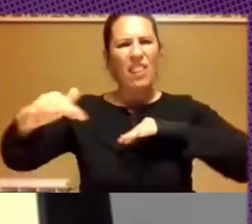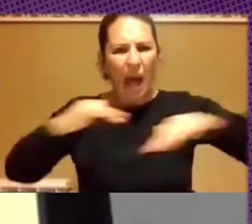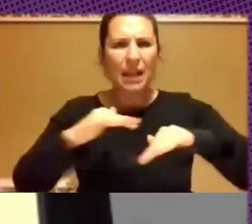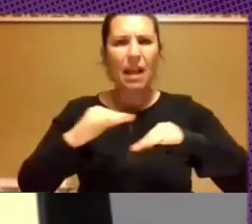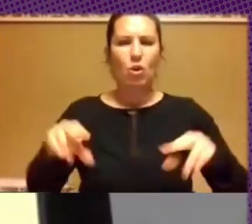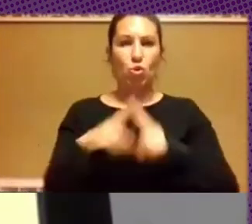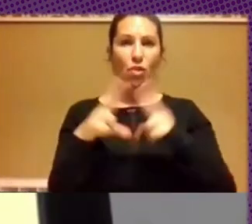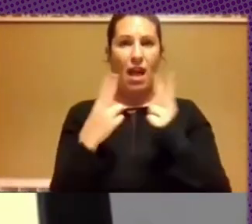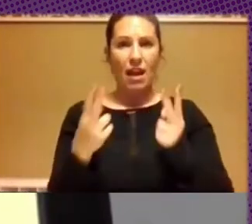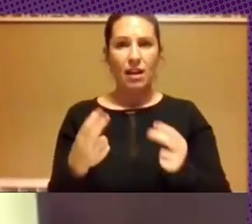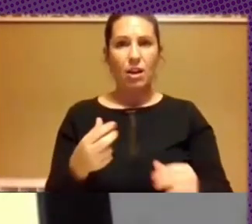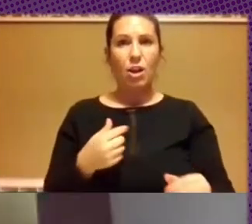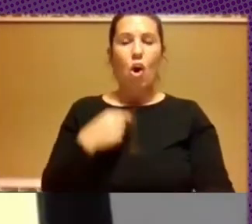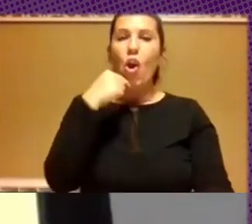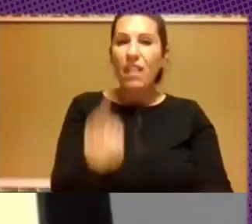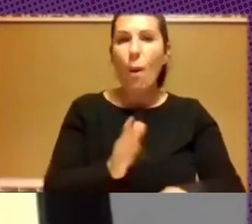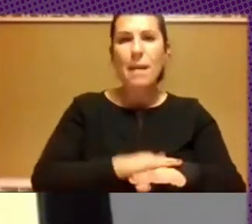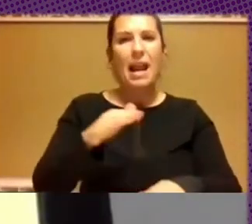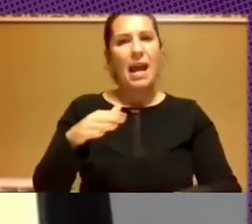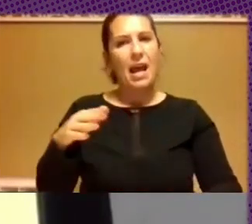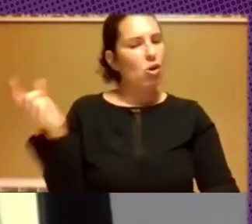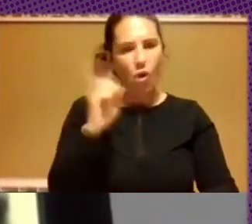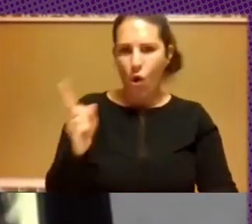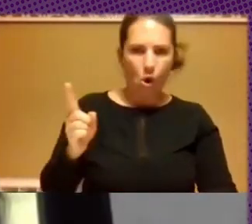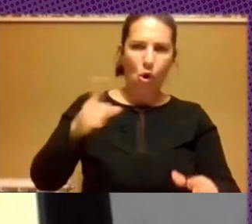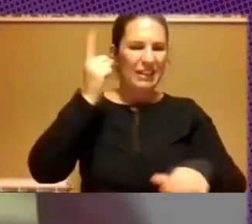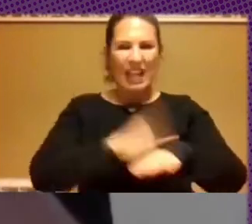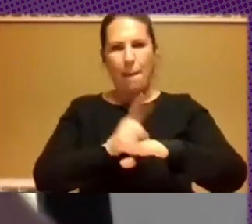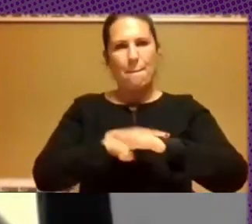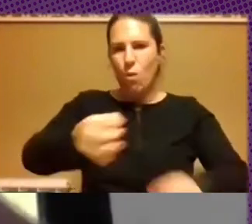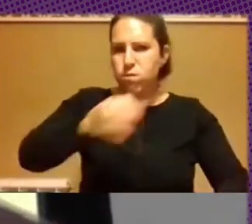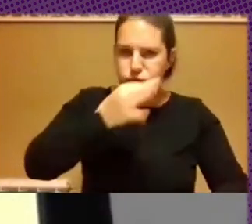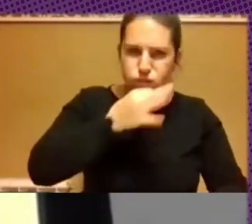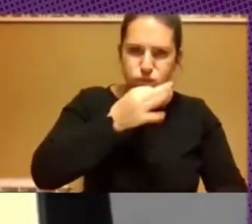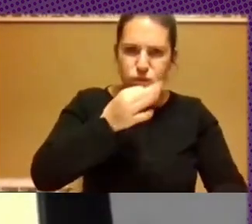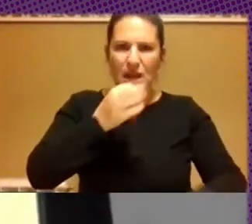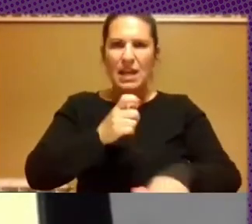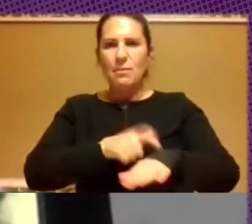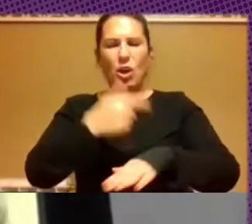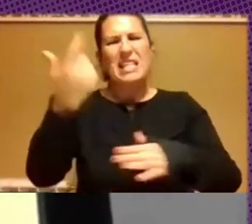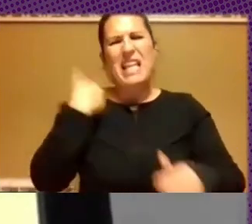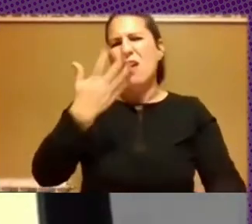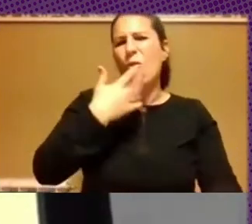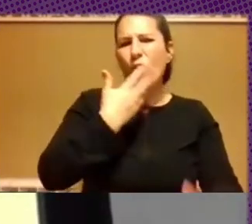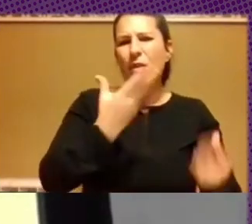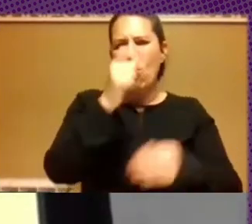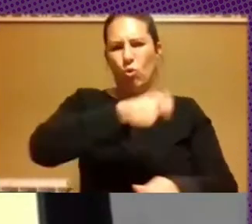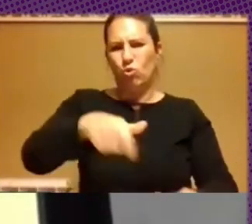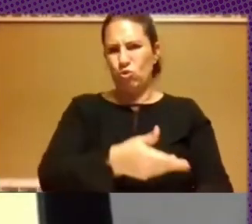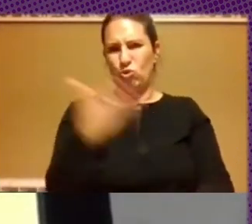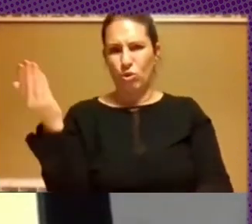lo social. Digo, para no invertir mucho tiempo, y muchas de estas cosas son conocidas por muchos de ustedes,